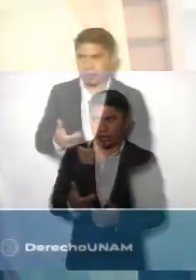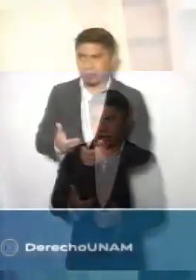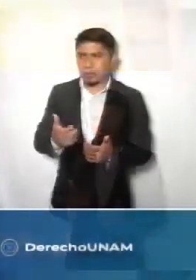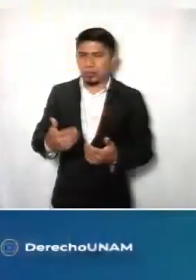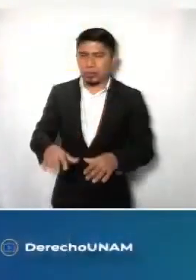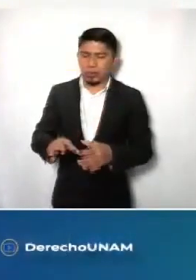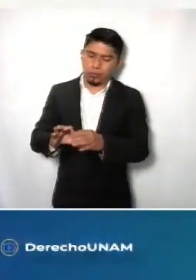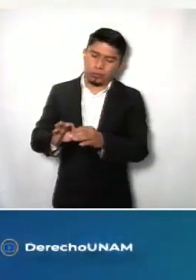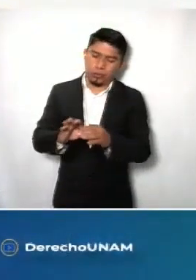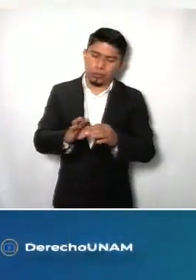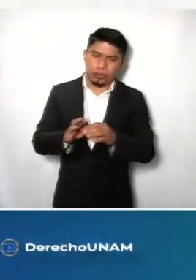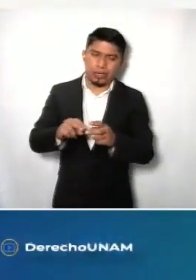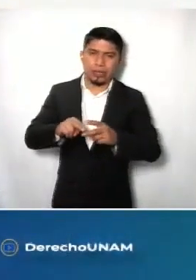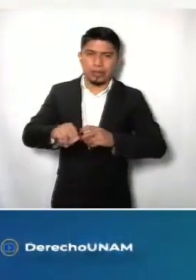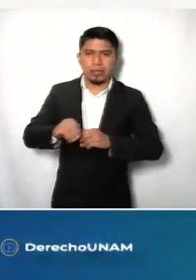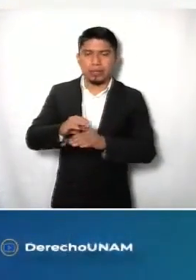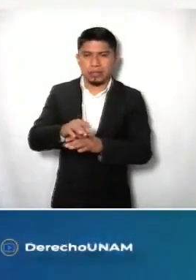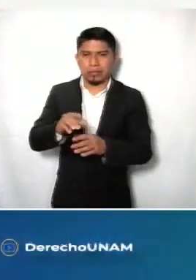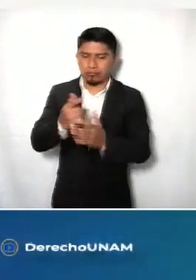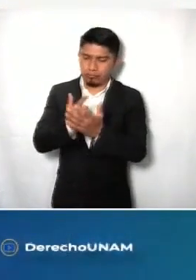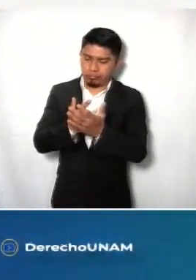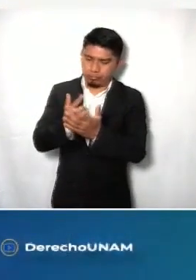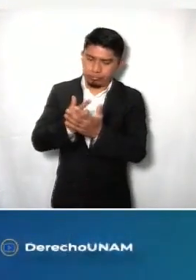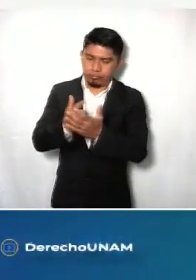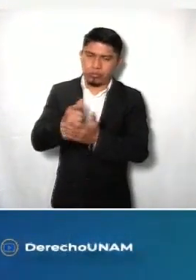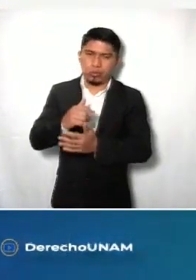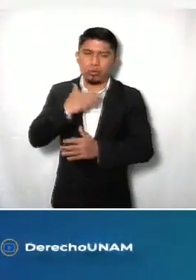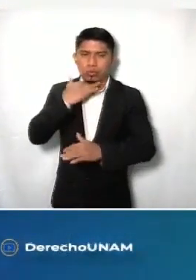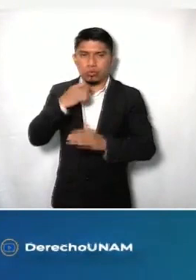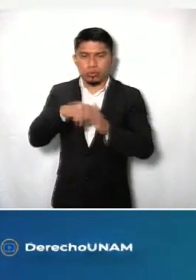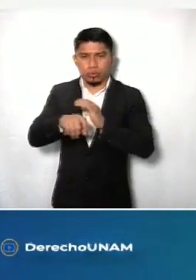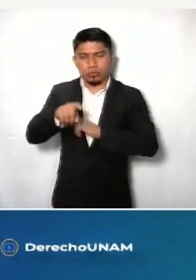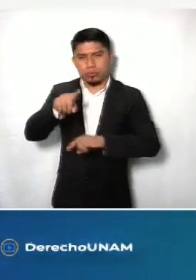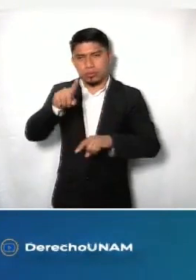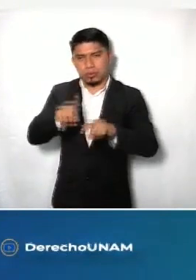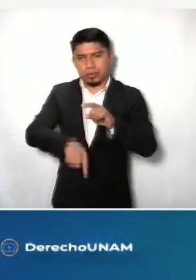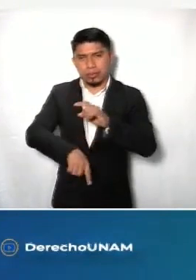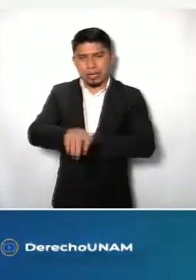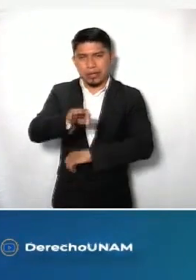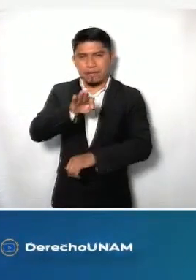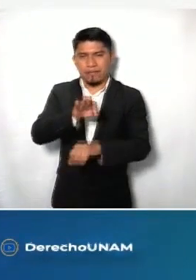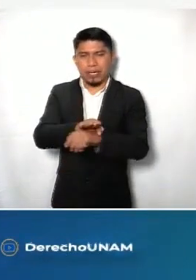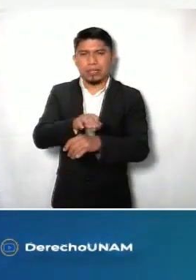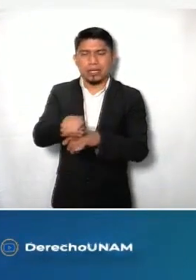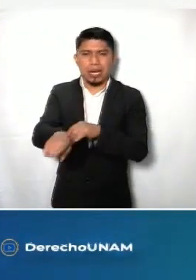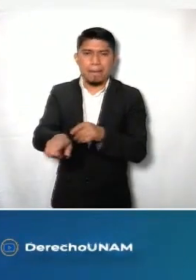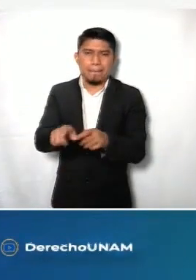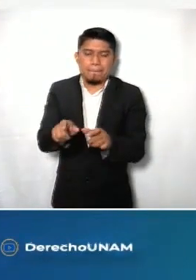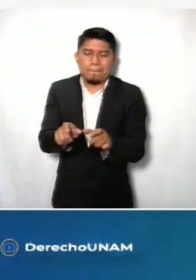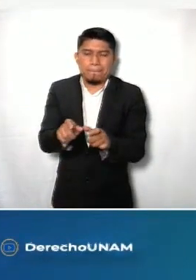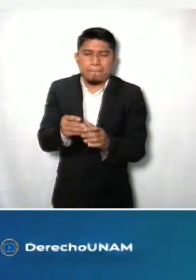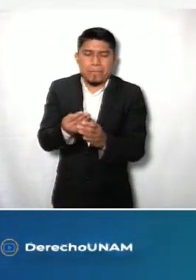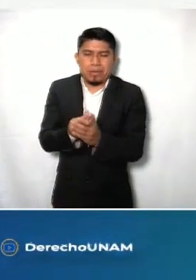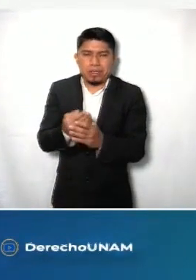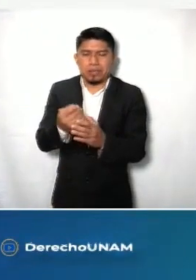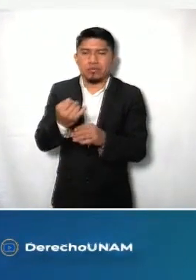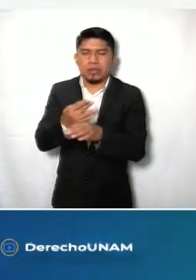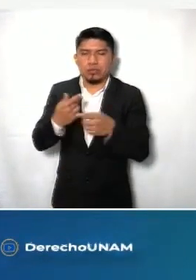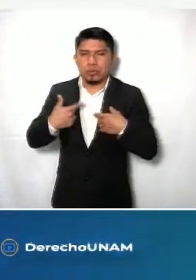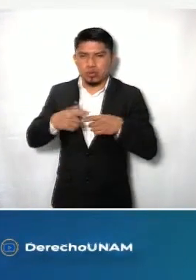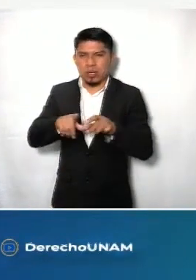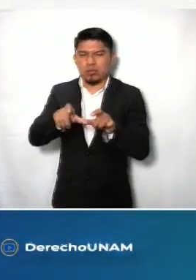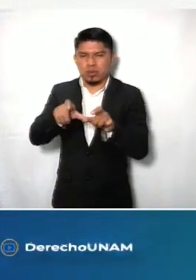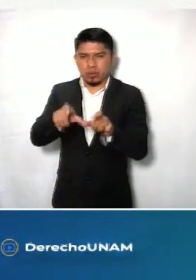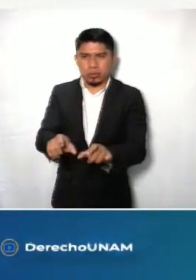años en un gran aliado, de la transparencia, la rendición de cuentas, el combate a la corrupción, la defensa, la privacidad, la protección de los dos personales,